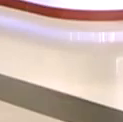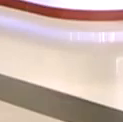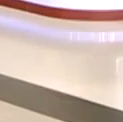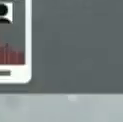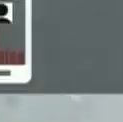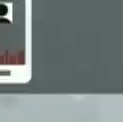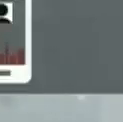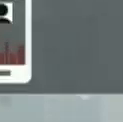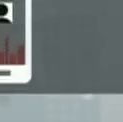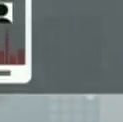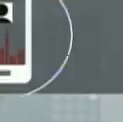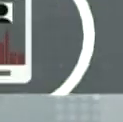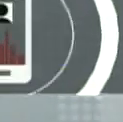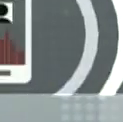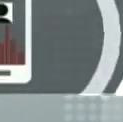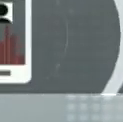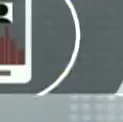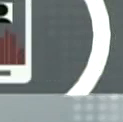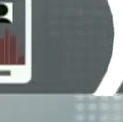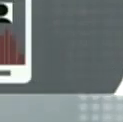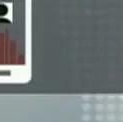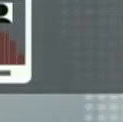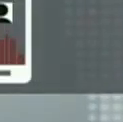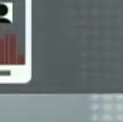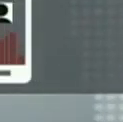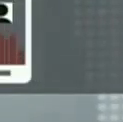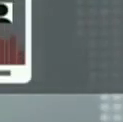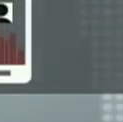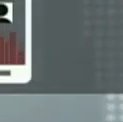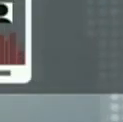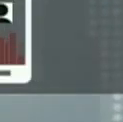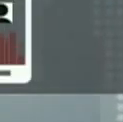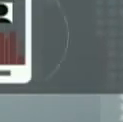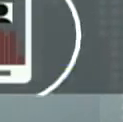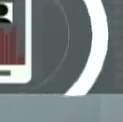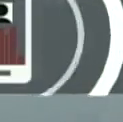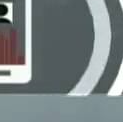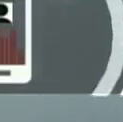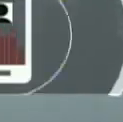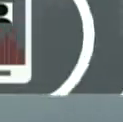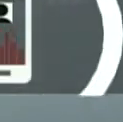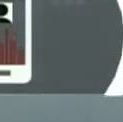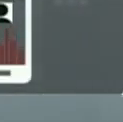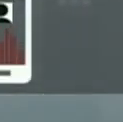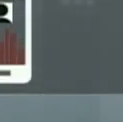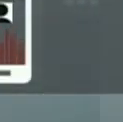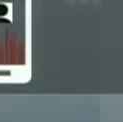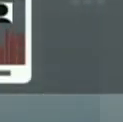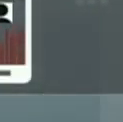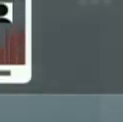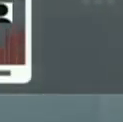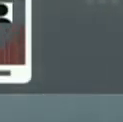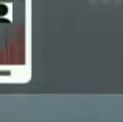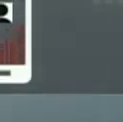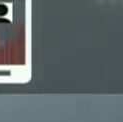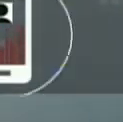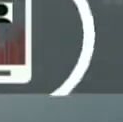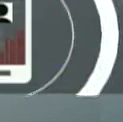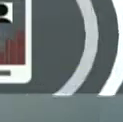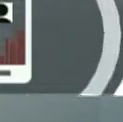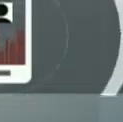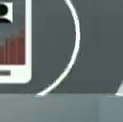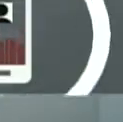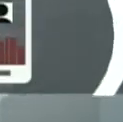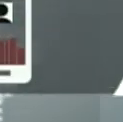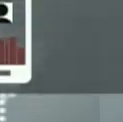falta de oxigênio. Y esa ayuda es importante. Tanto es que yo estoy toda hora recibiendo comunicado en Manaos. Los camiones ya están saliendo. ¿Cuántas horas